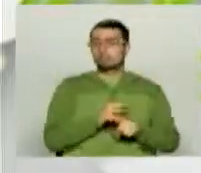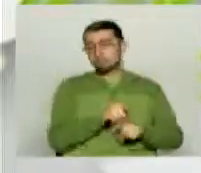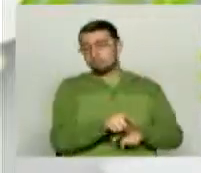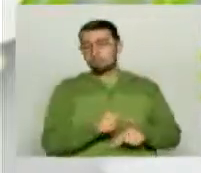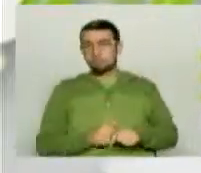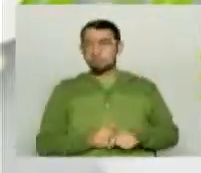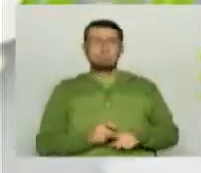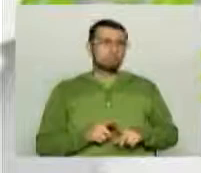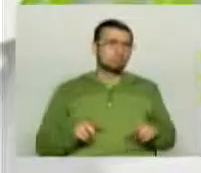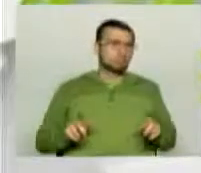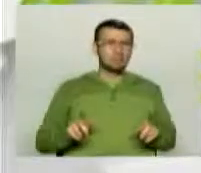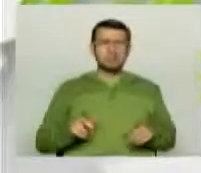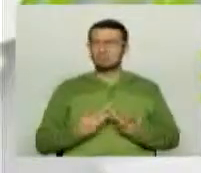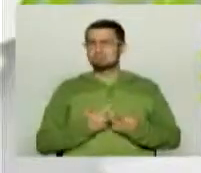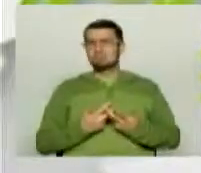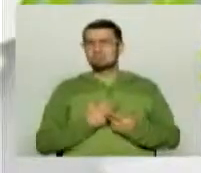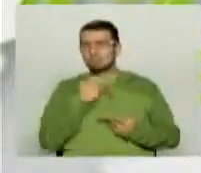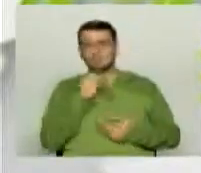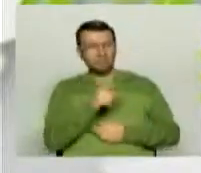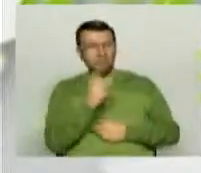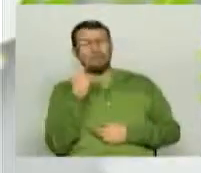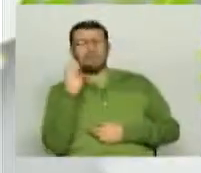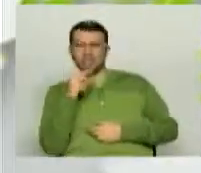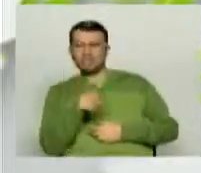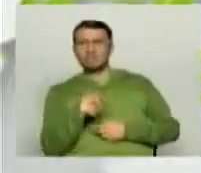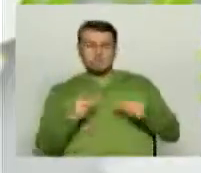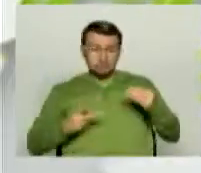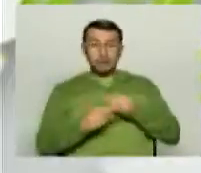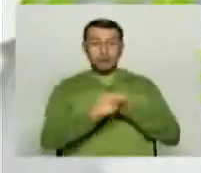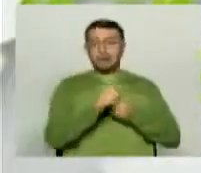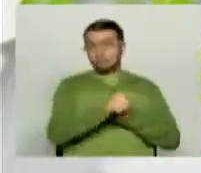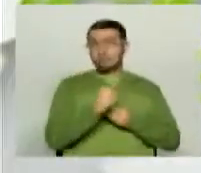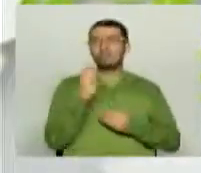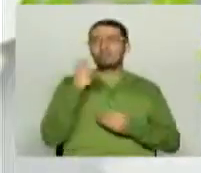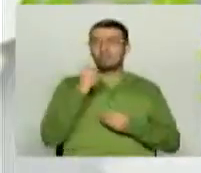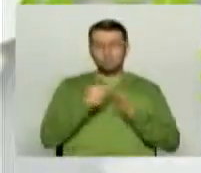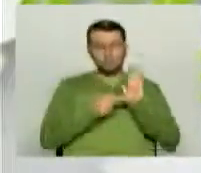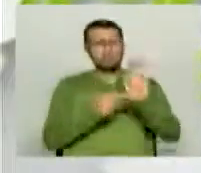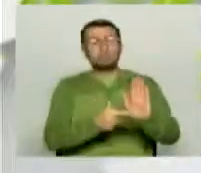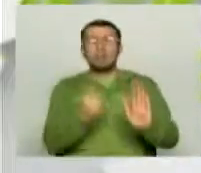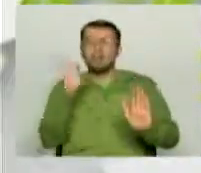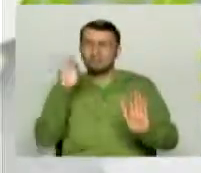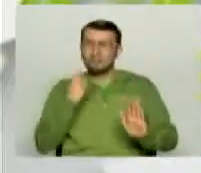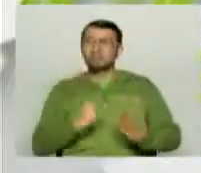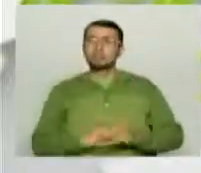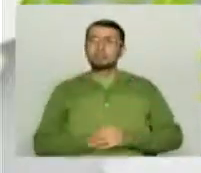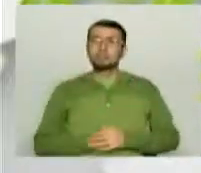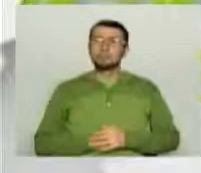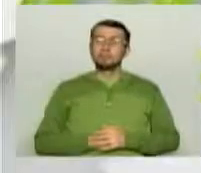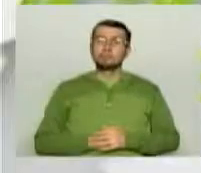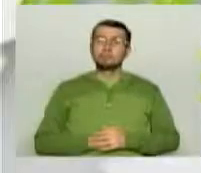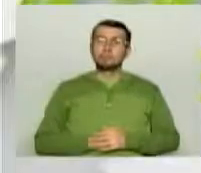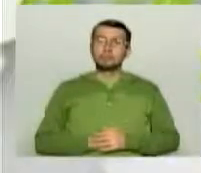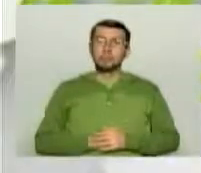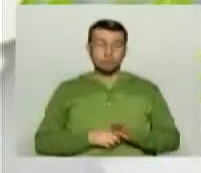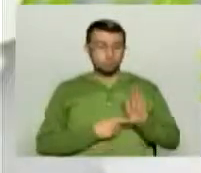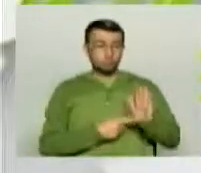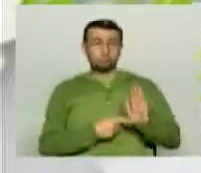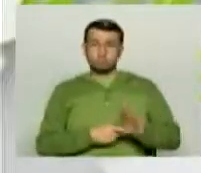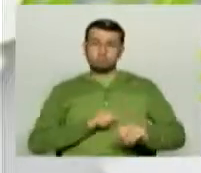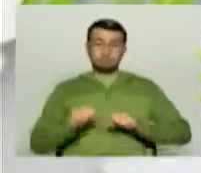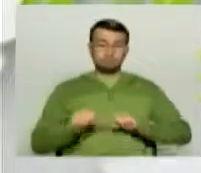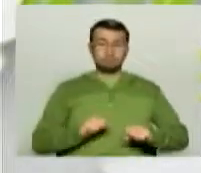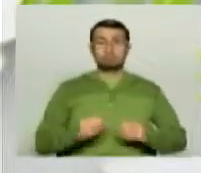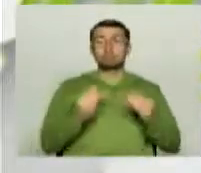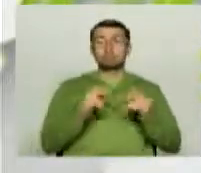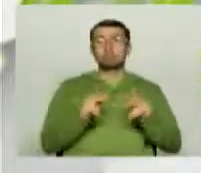pero sí a mí también me parece que la inauguración le faltó muchísimo muchísimo más como para haber dado de qué hablar a la